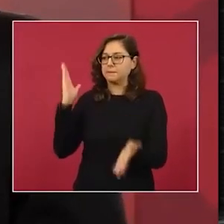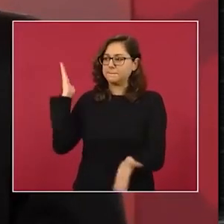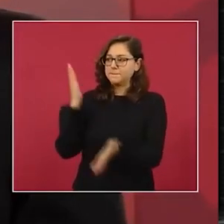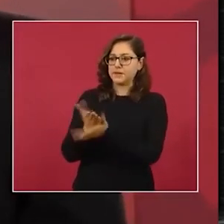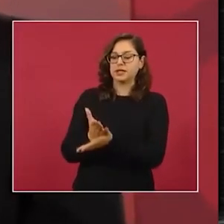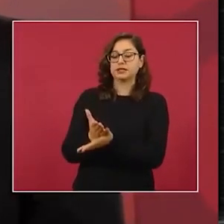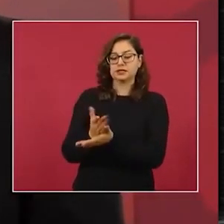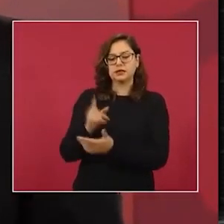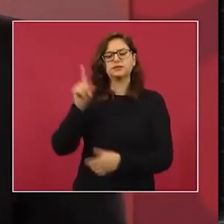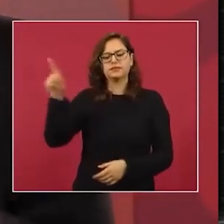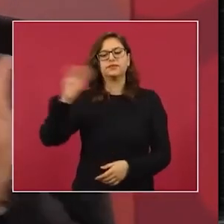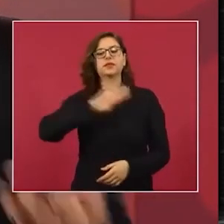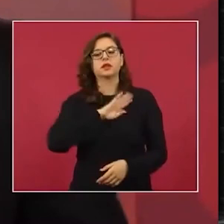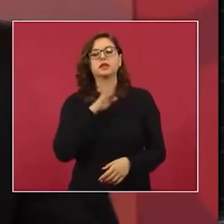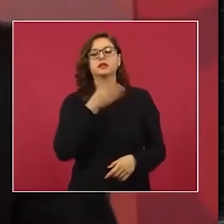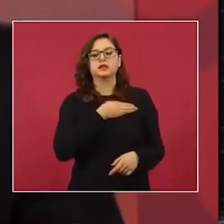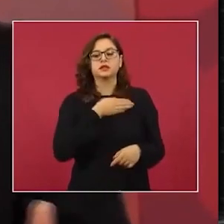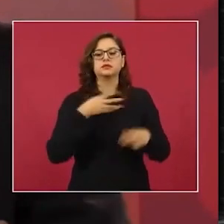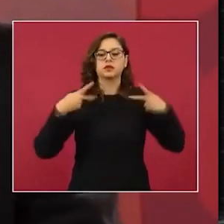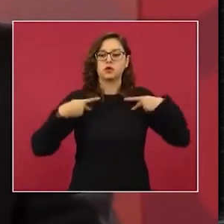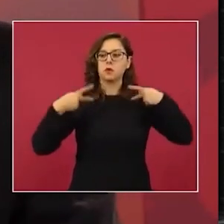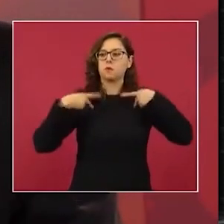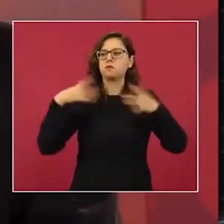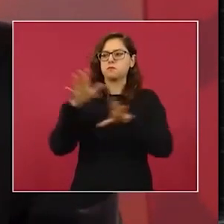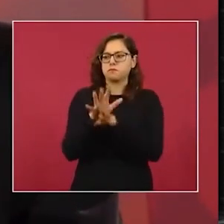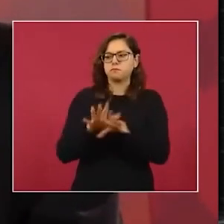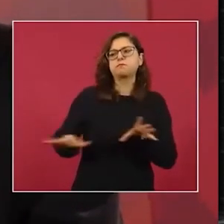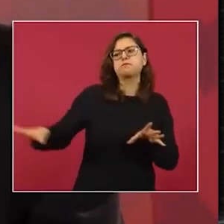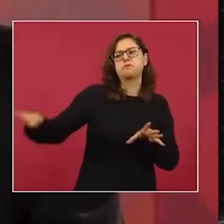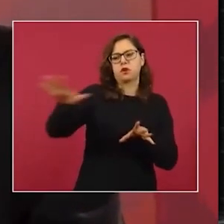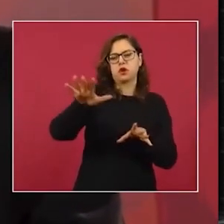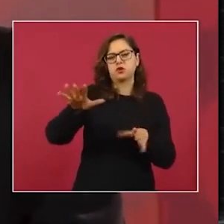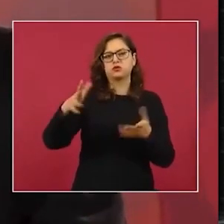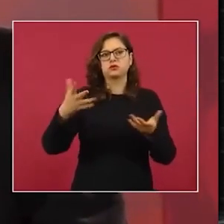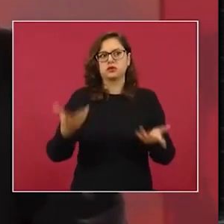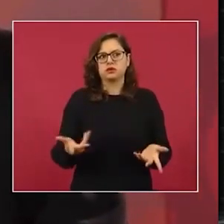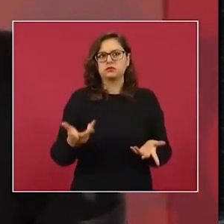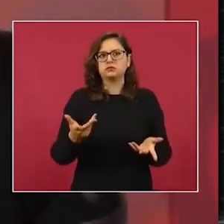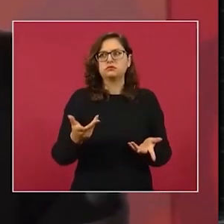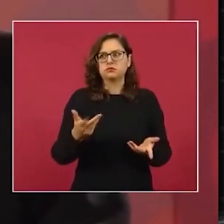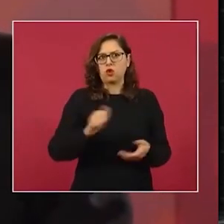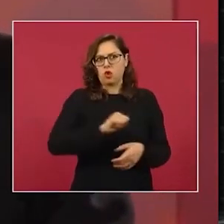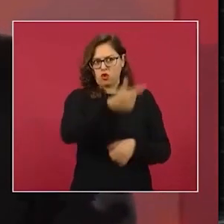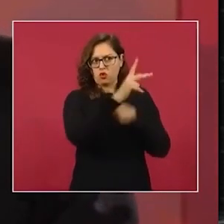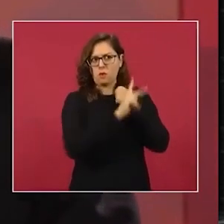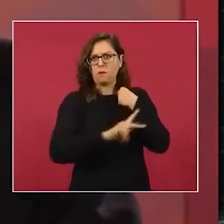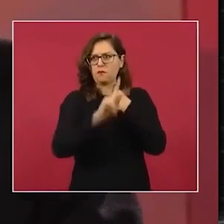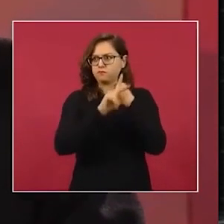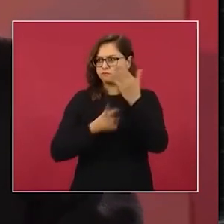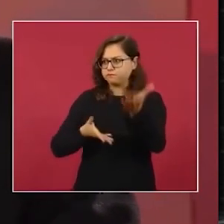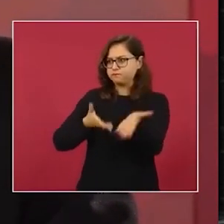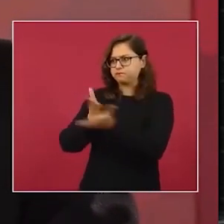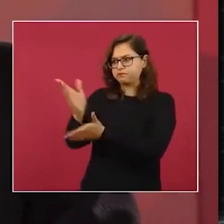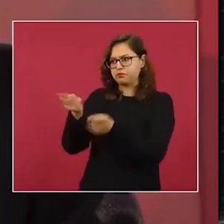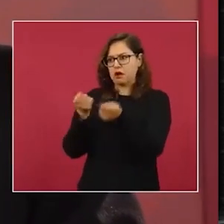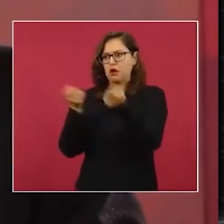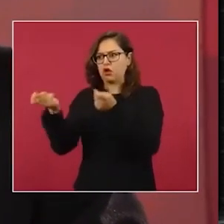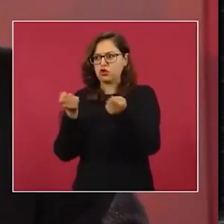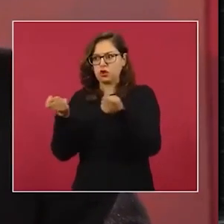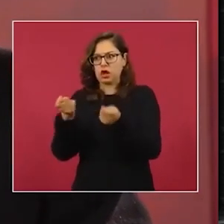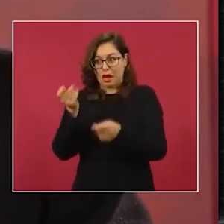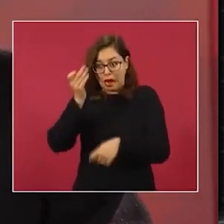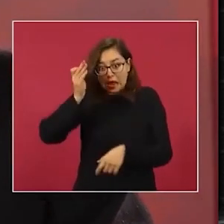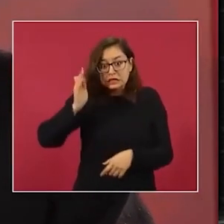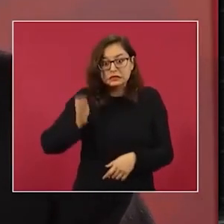Porque ellos no aceptarían que otro país o empresas de